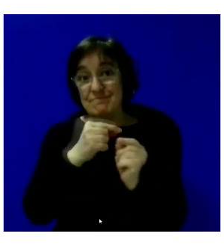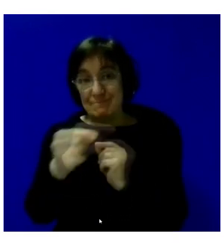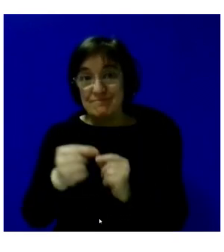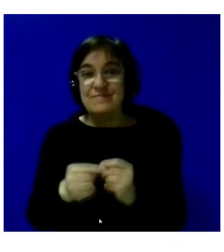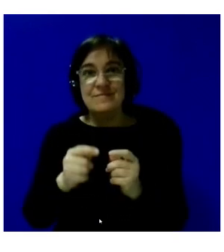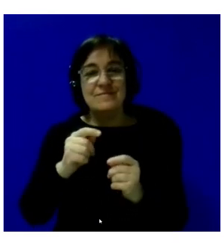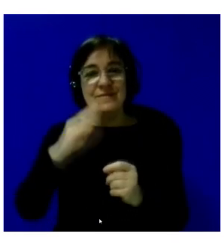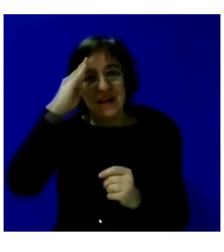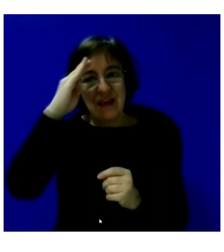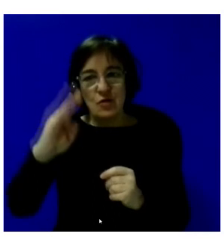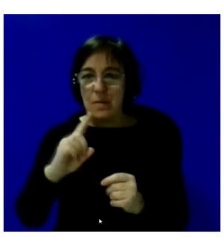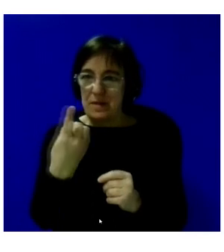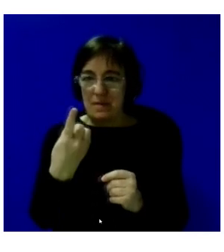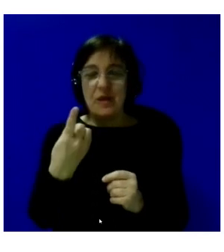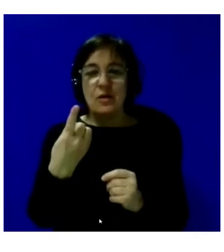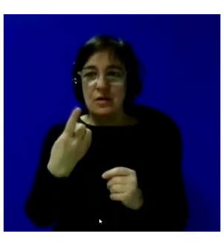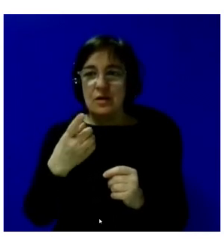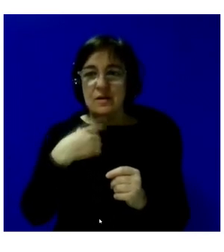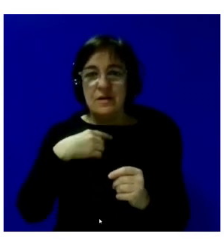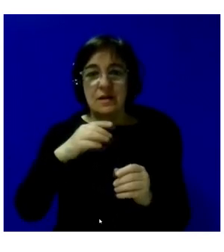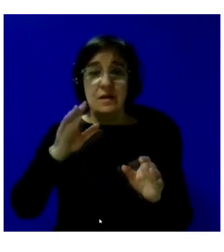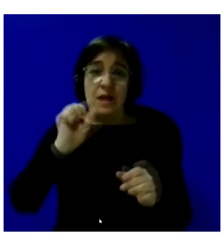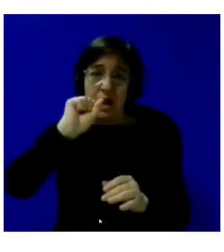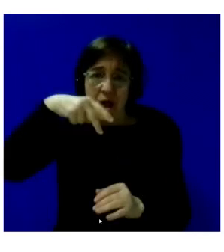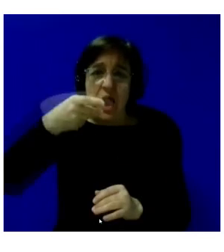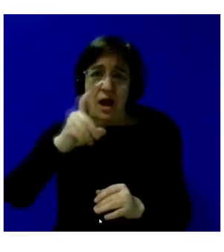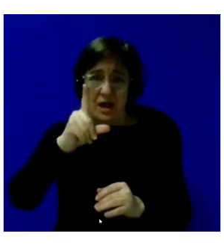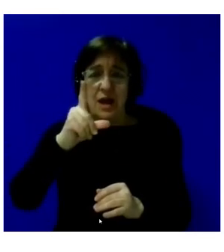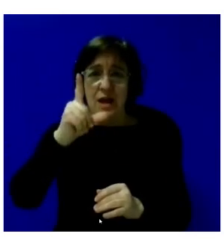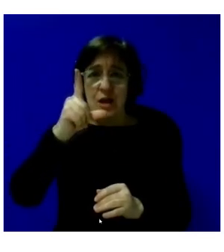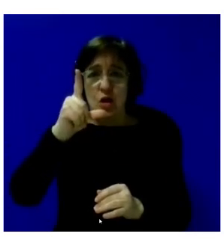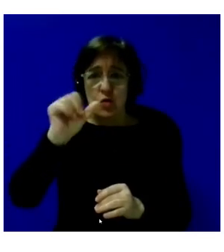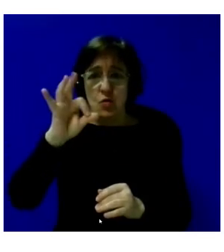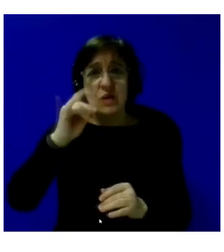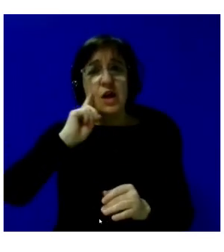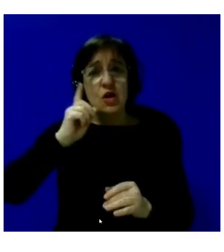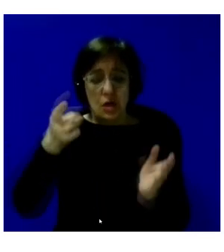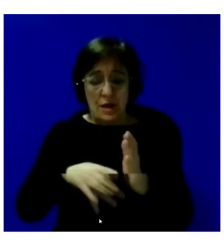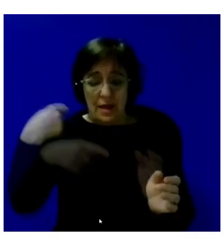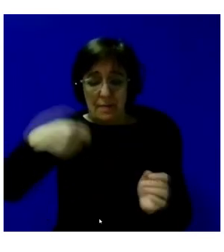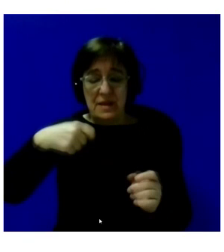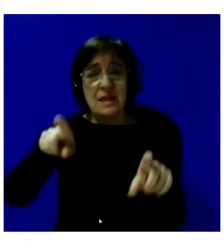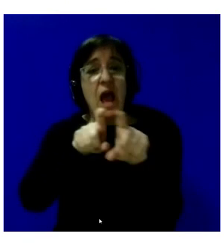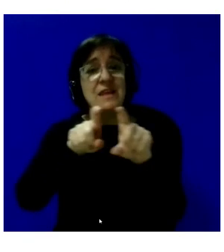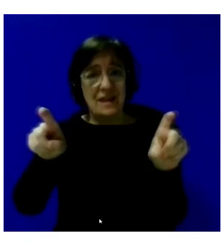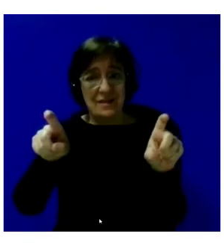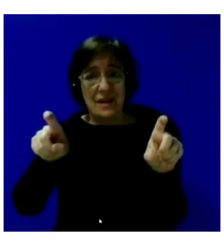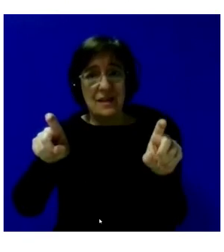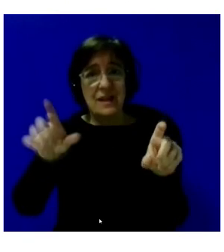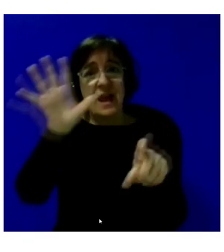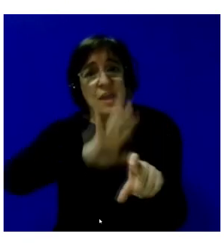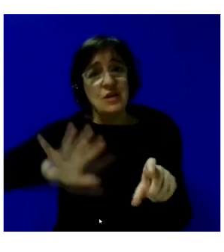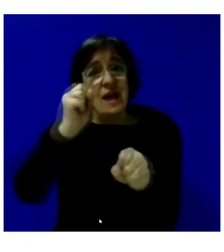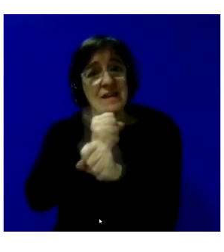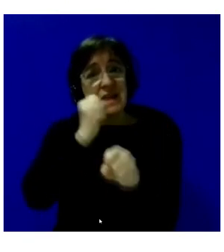Saludar en primer lugar, como no, a don Ángel Luis Ortiz en su calidad de presidente de la entidad estatal de